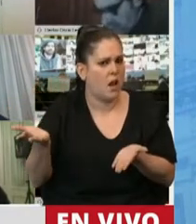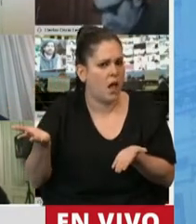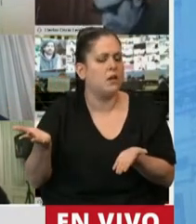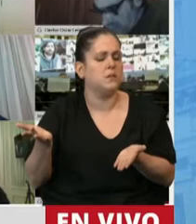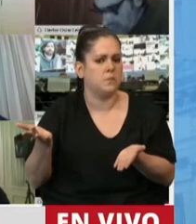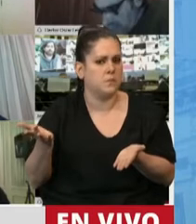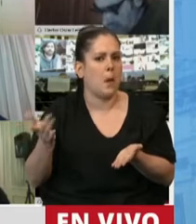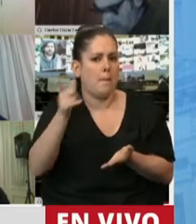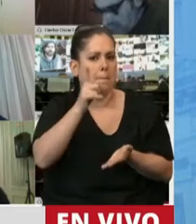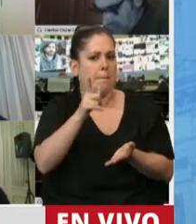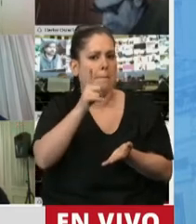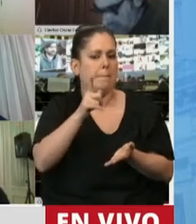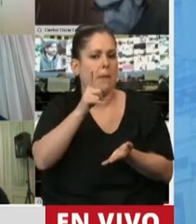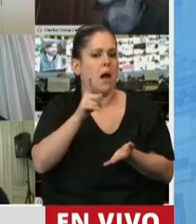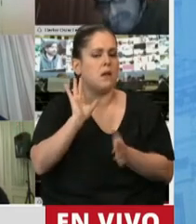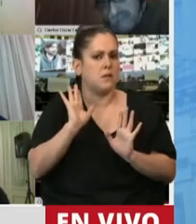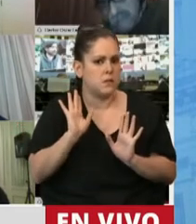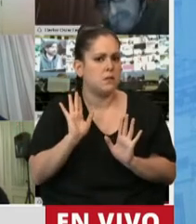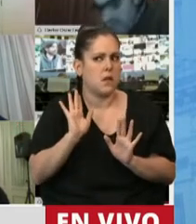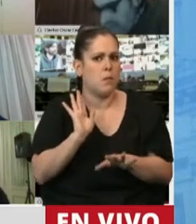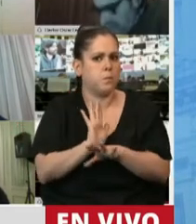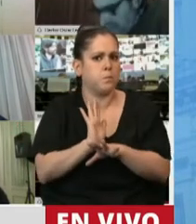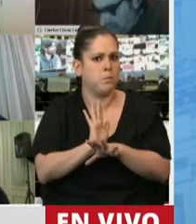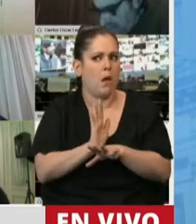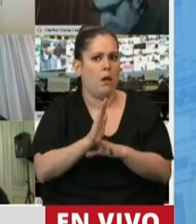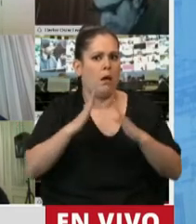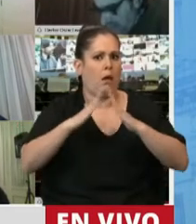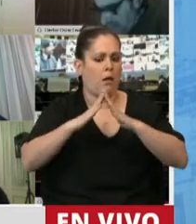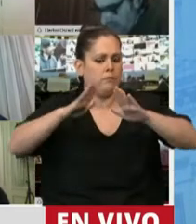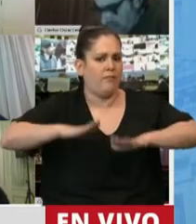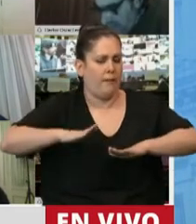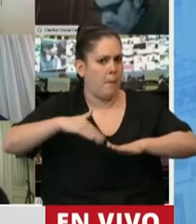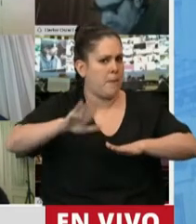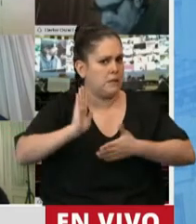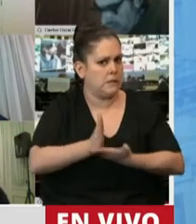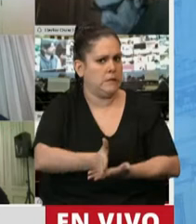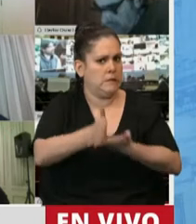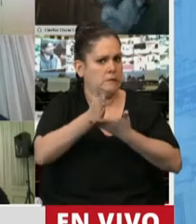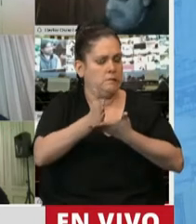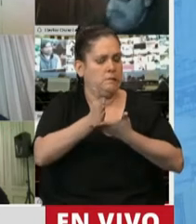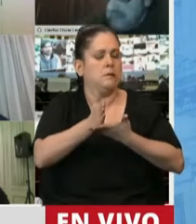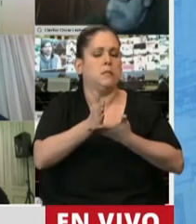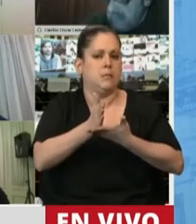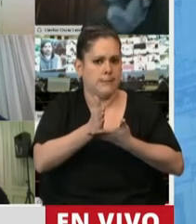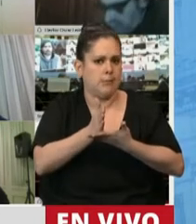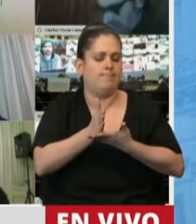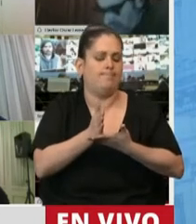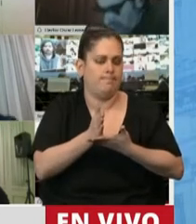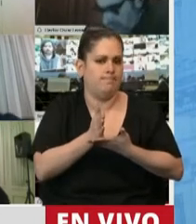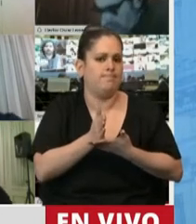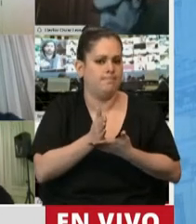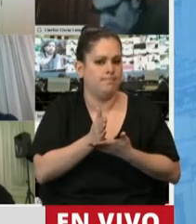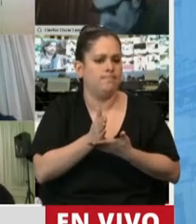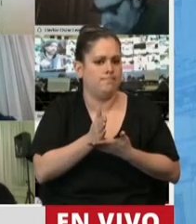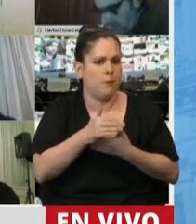va a hacerse aún más estricta la cuarentena o el aislamiento, lo cual creo que